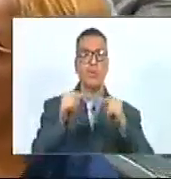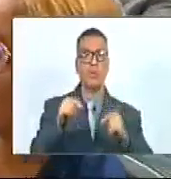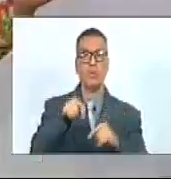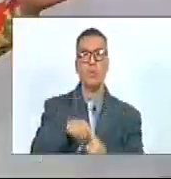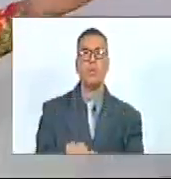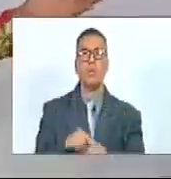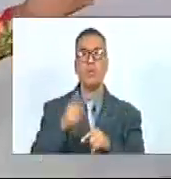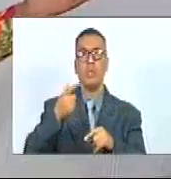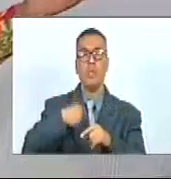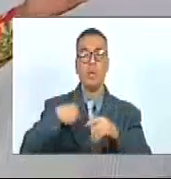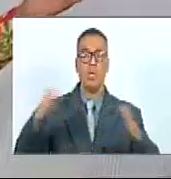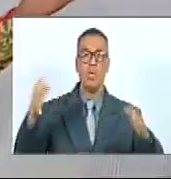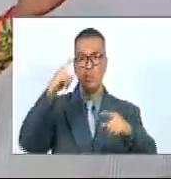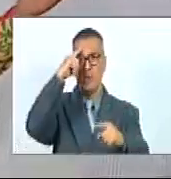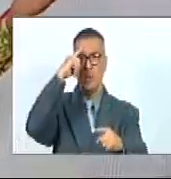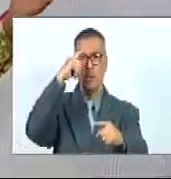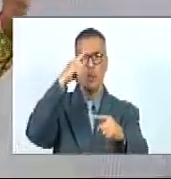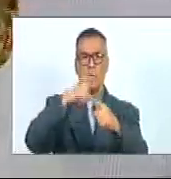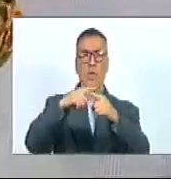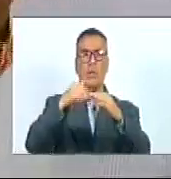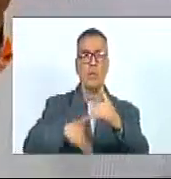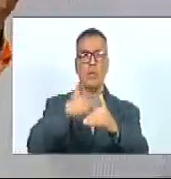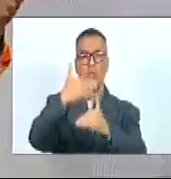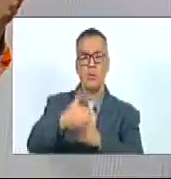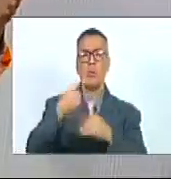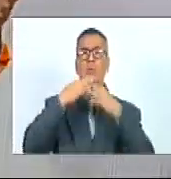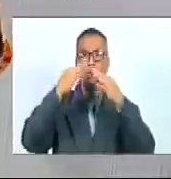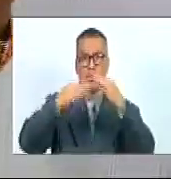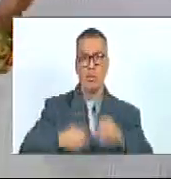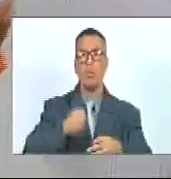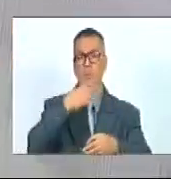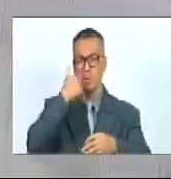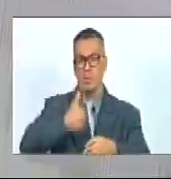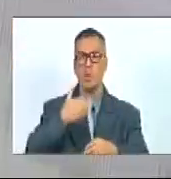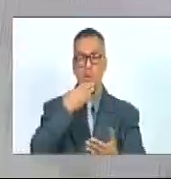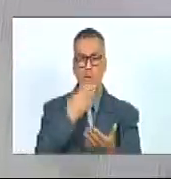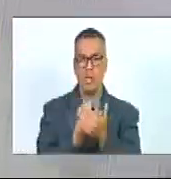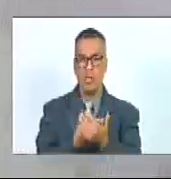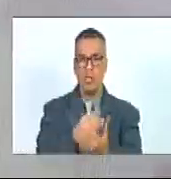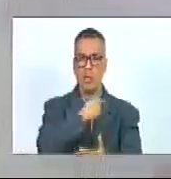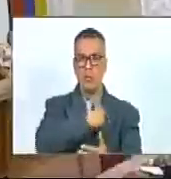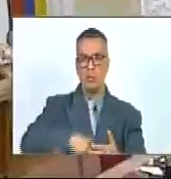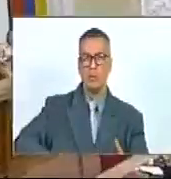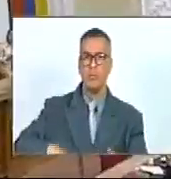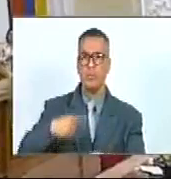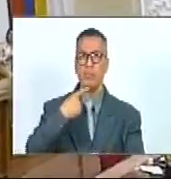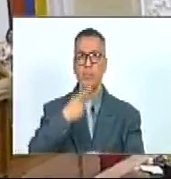todas tenemos grandes retos y desafíos adelante pero vamos en buen pie muchísimas gracias presidente